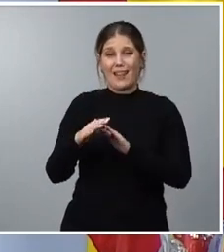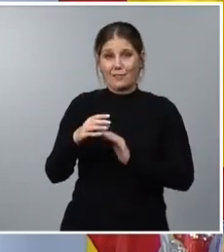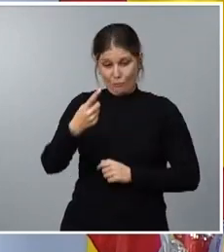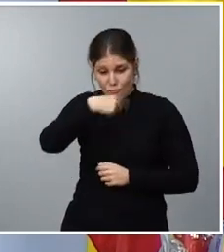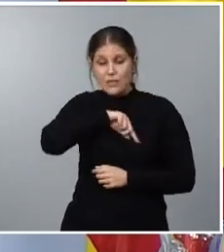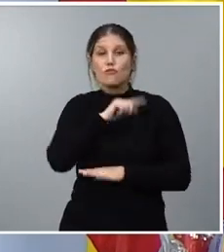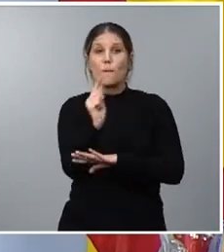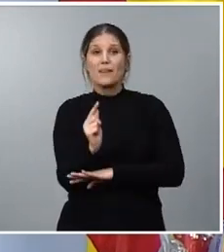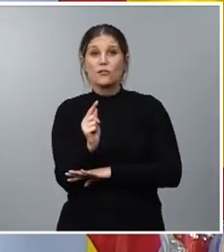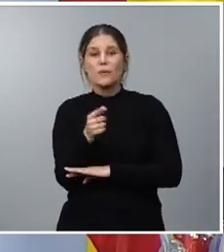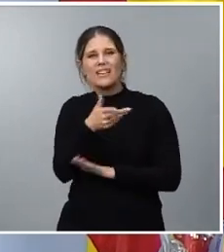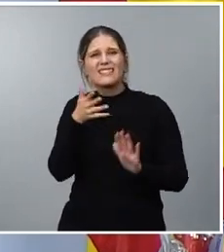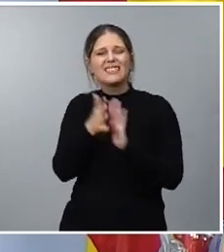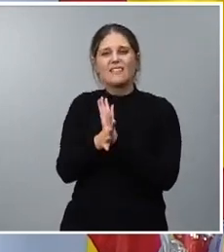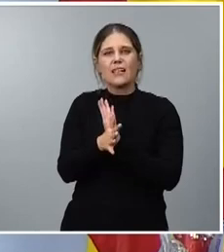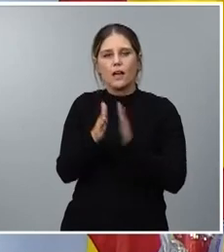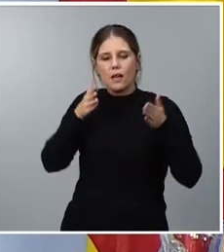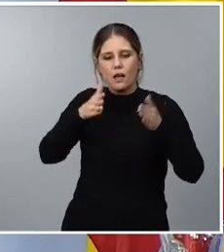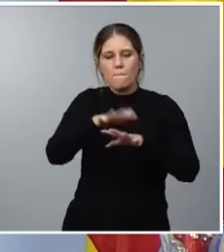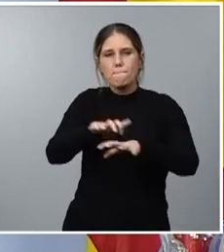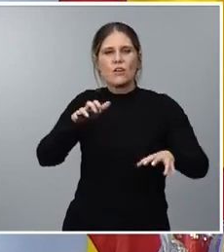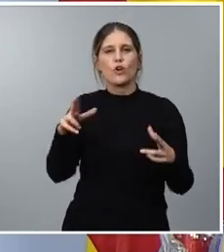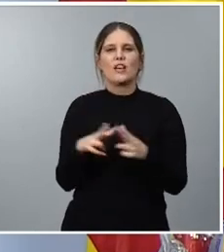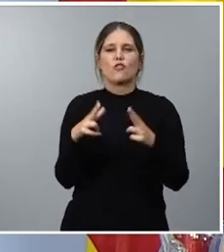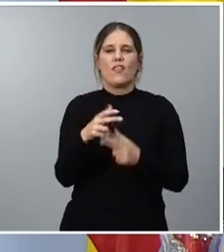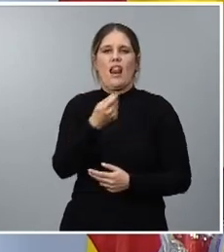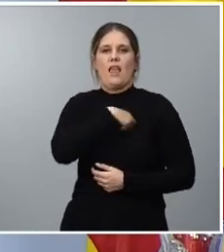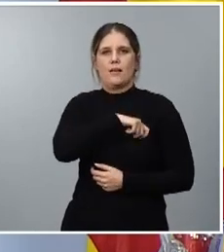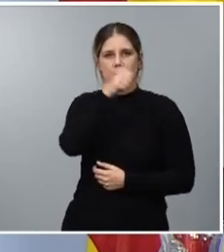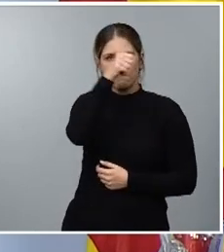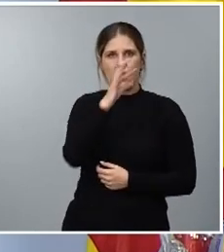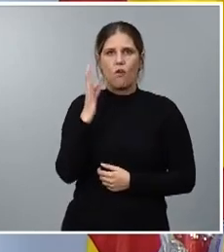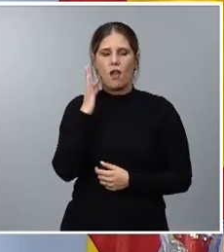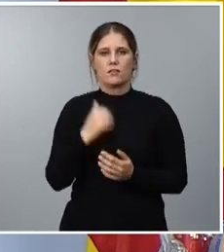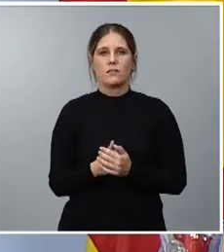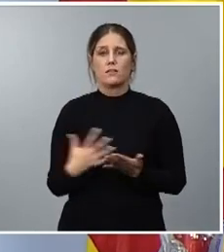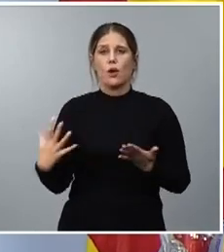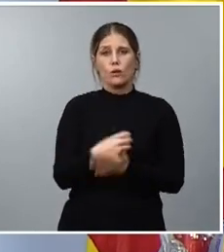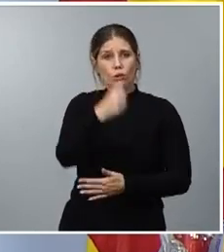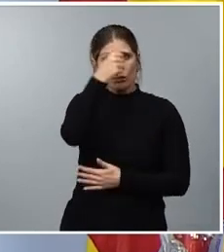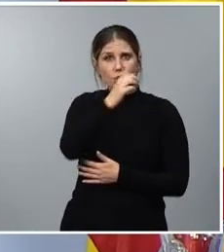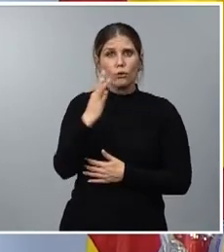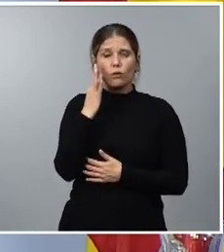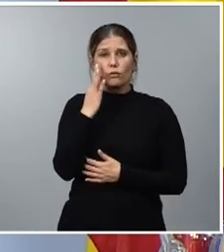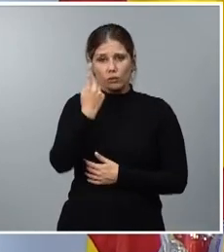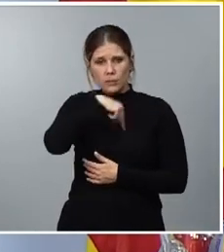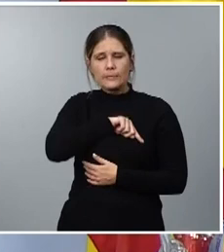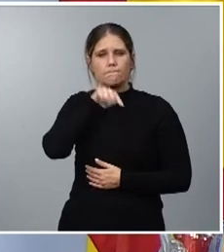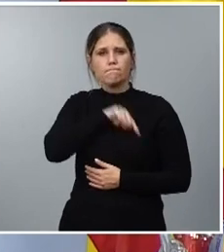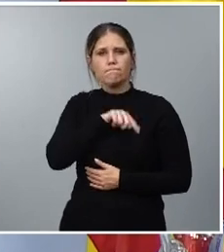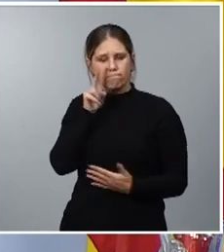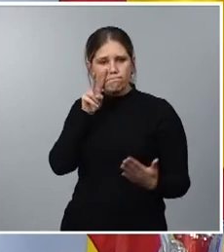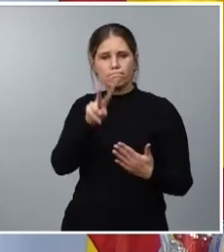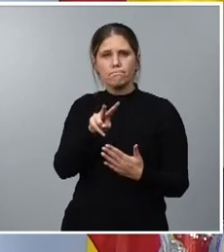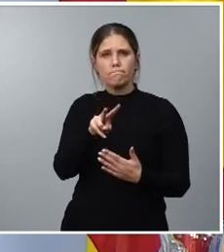son las cuentas de la mayoría social de españoles y españolas todos y todas nos podemos sentir reflejados